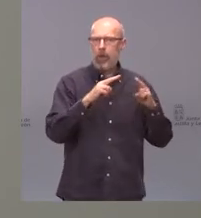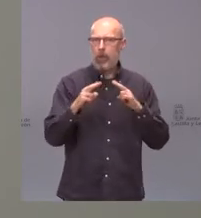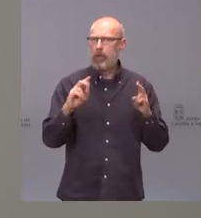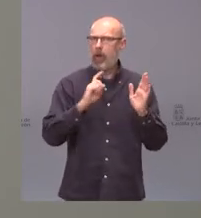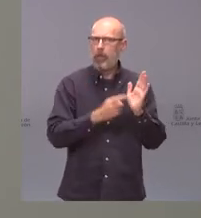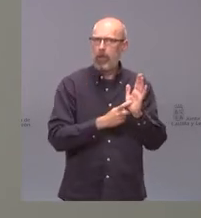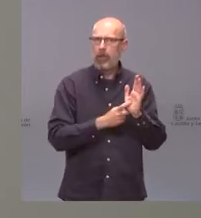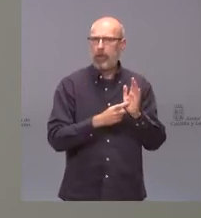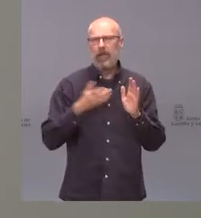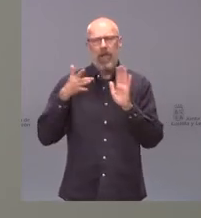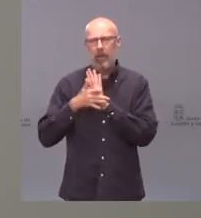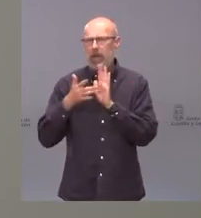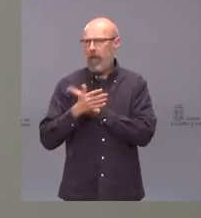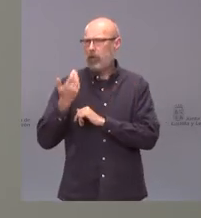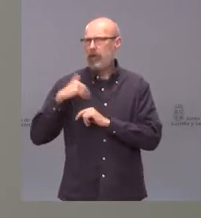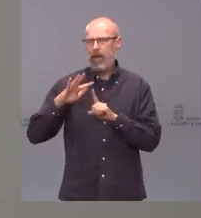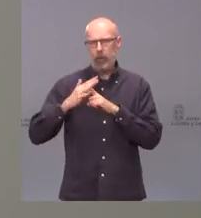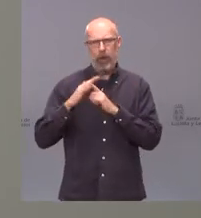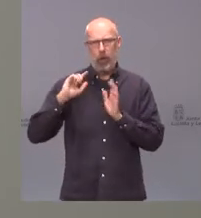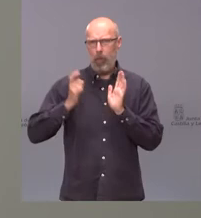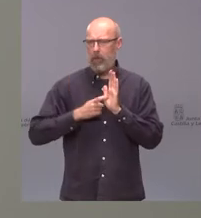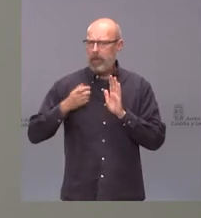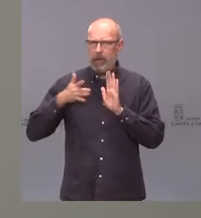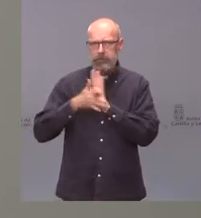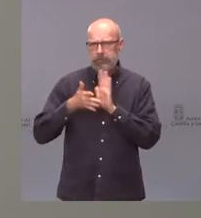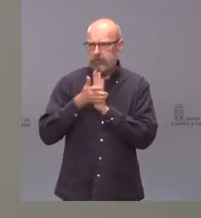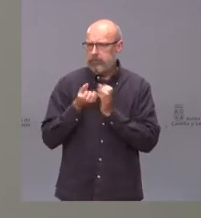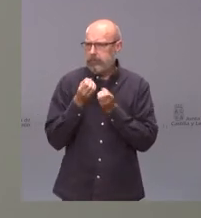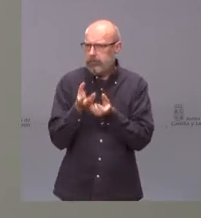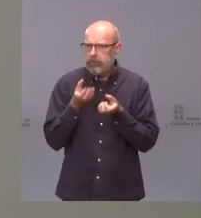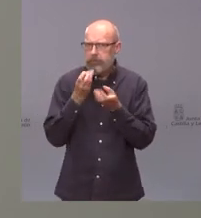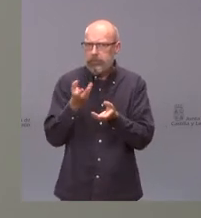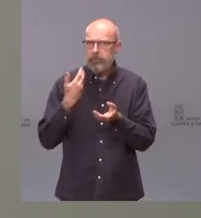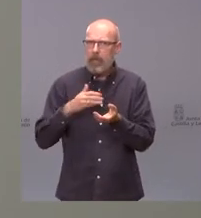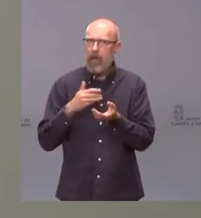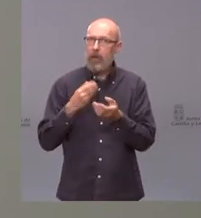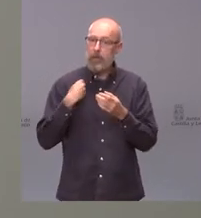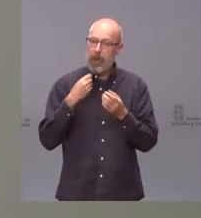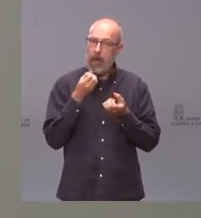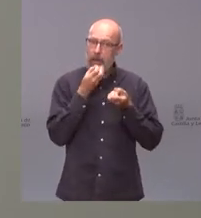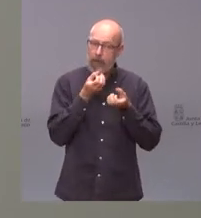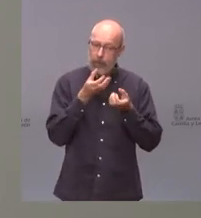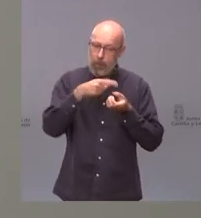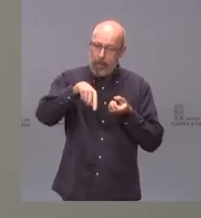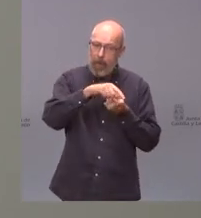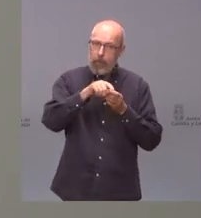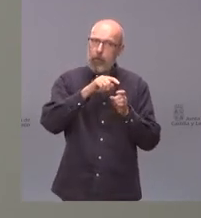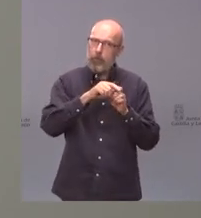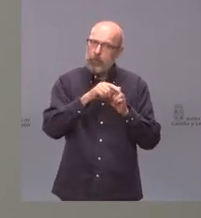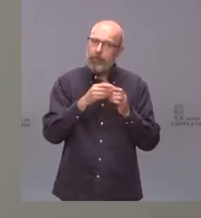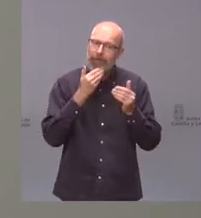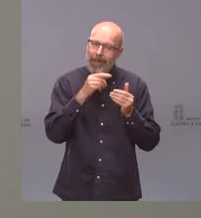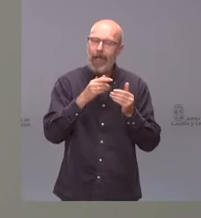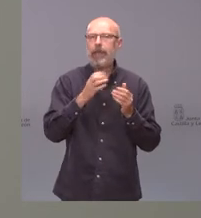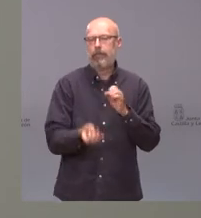que a partir de toda esa información se creó un grupo de trabajo en el que estaba también el Partido